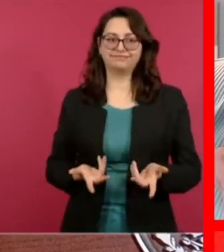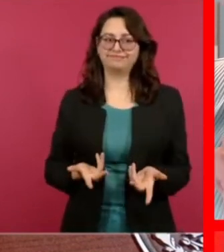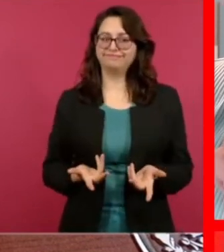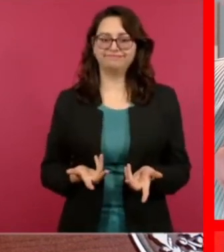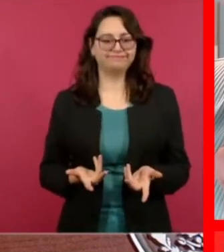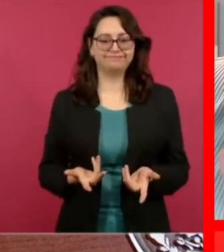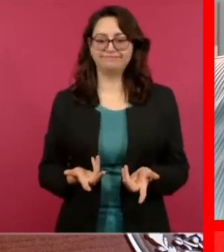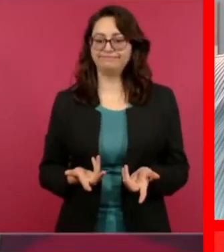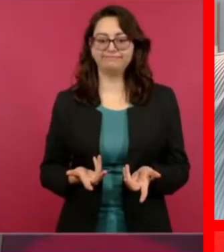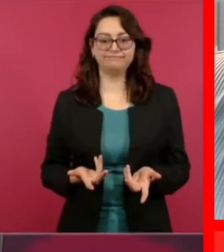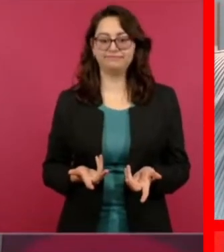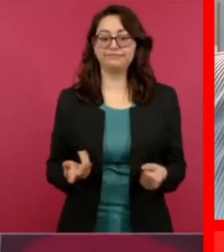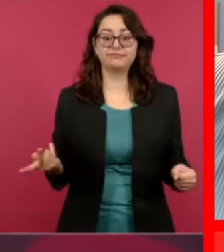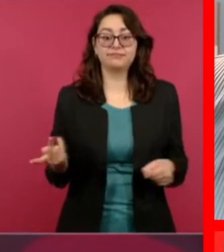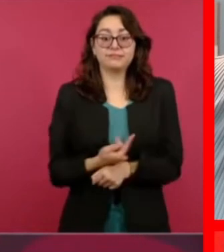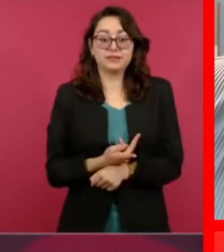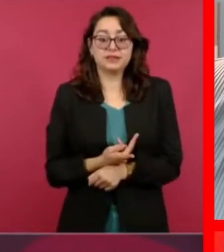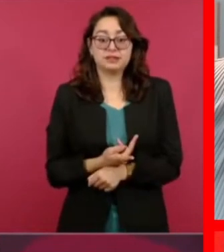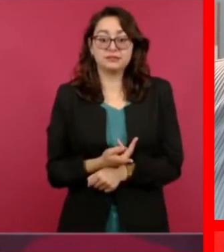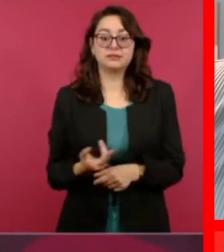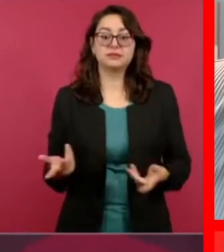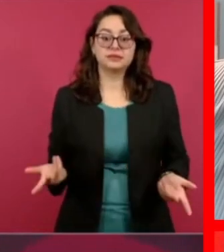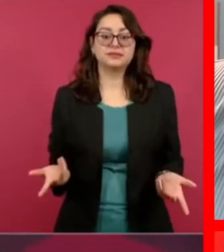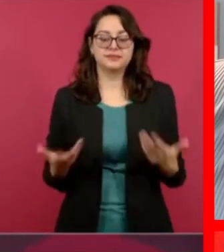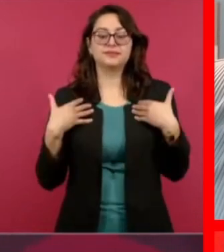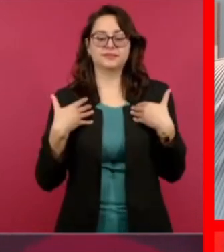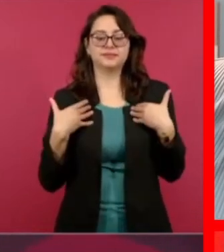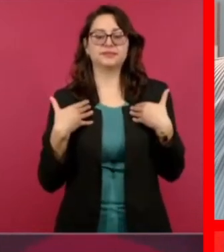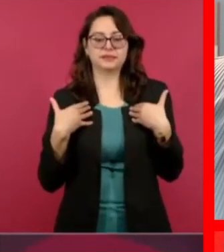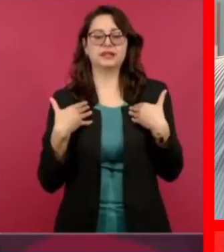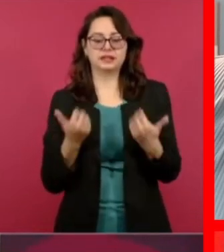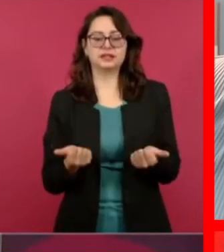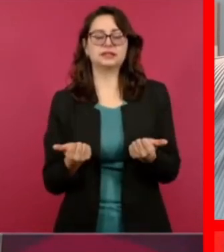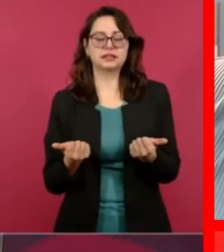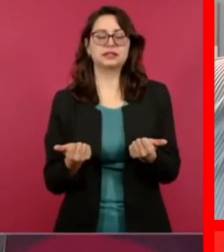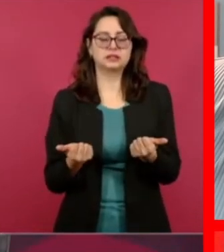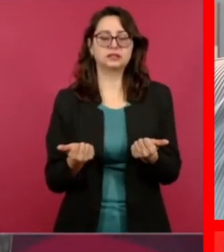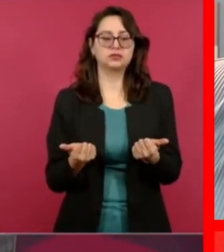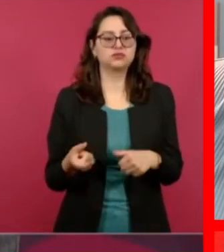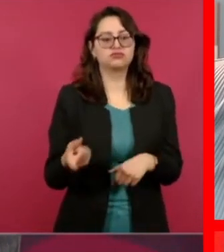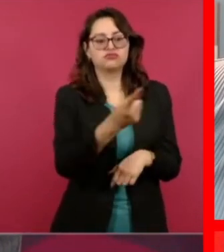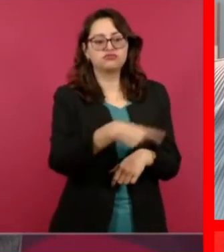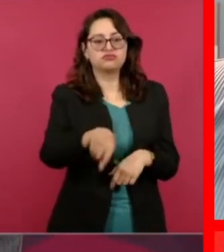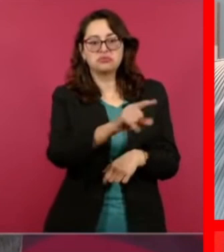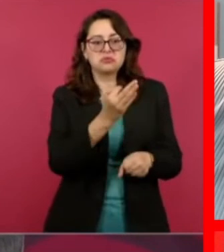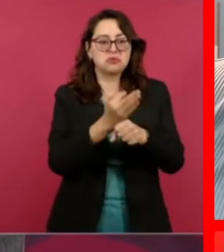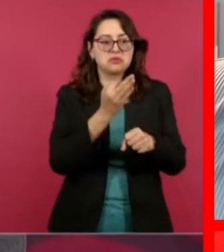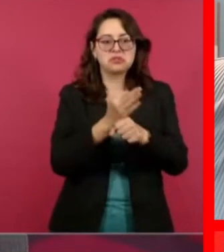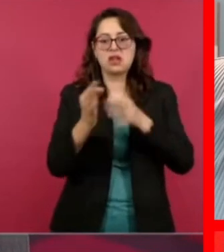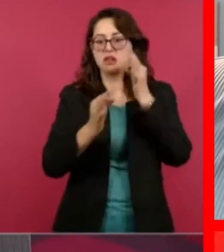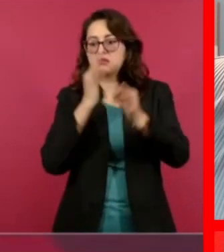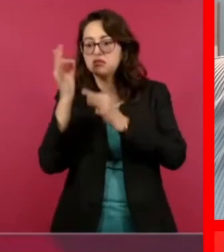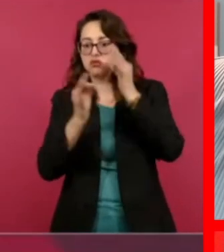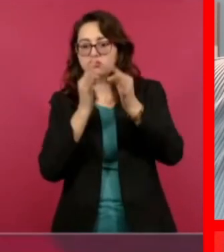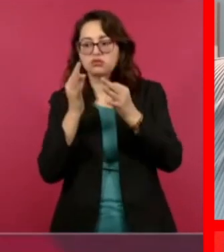poco contenido que tienen para